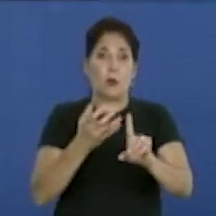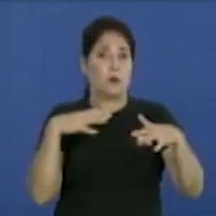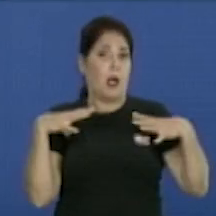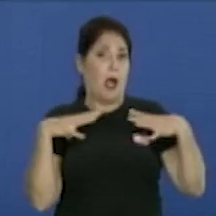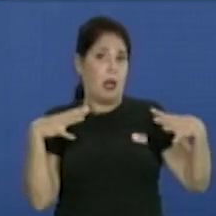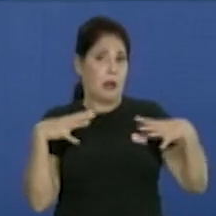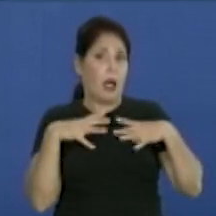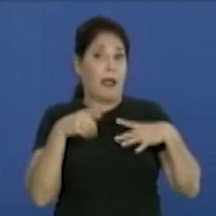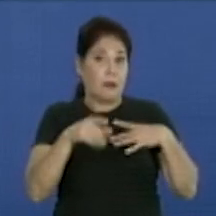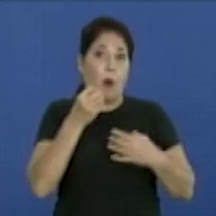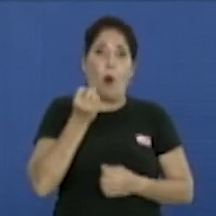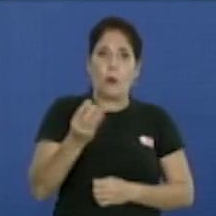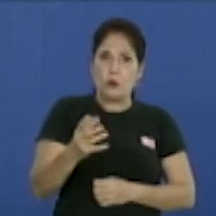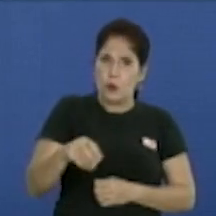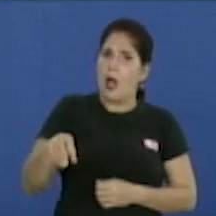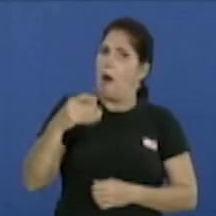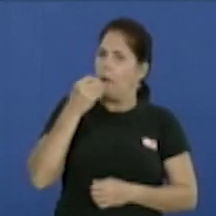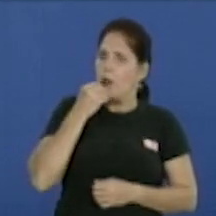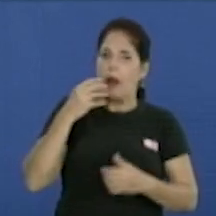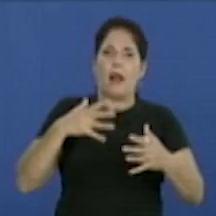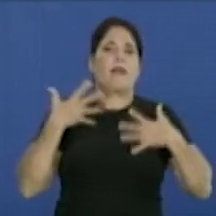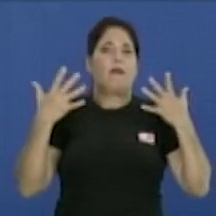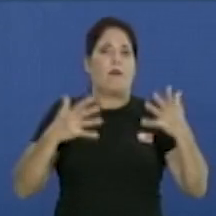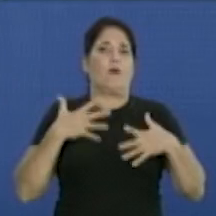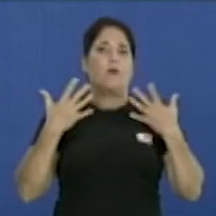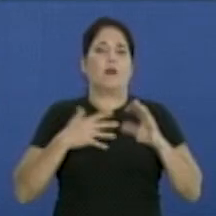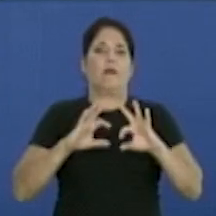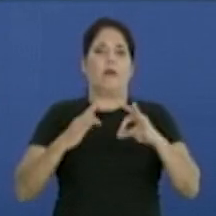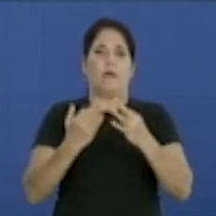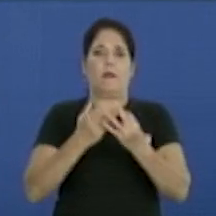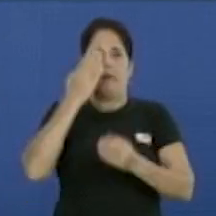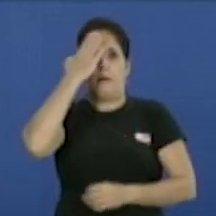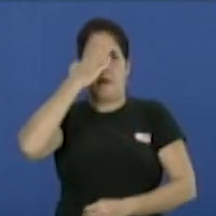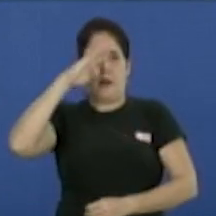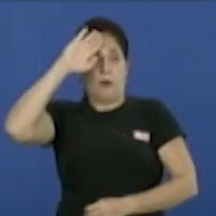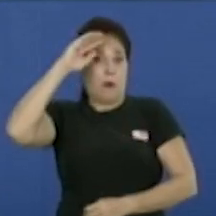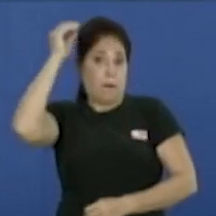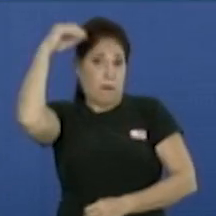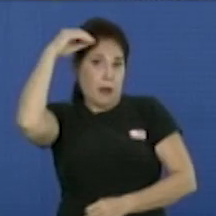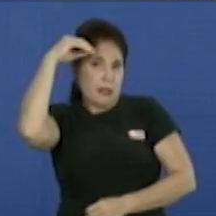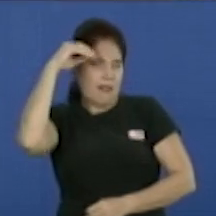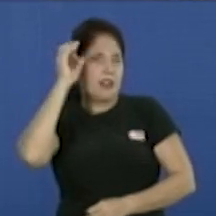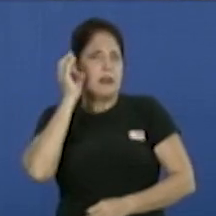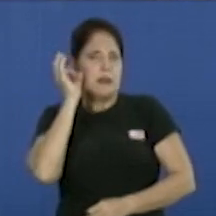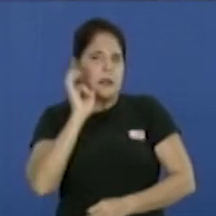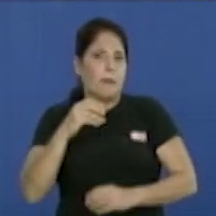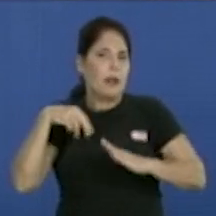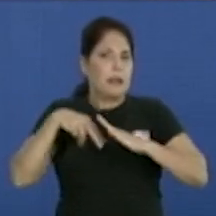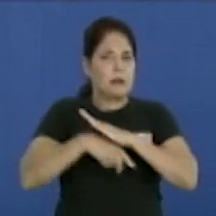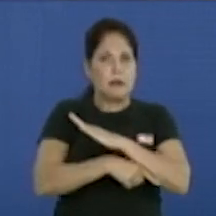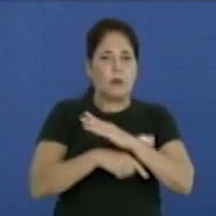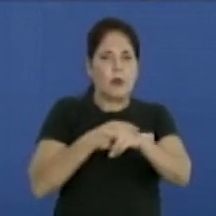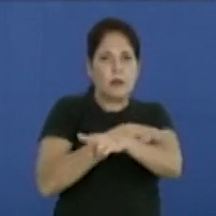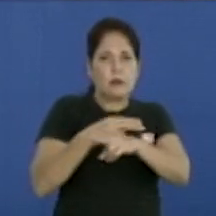Andares es una oportunidad para la sana diversión de la familia cubana y para conocer cada rincón de La Habana.